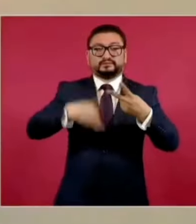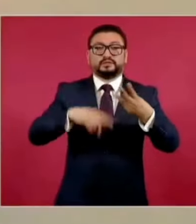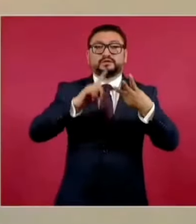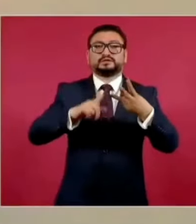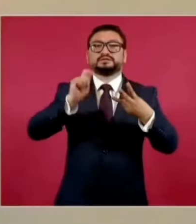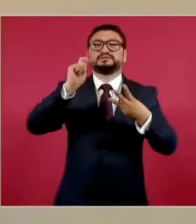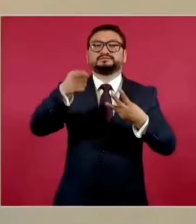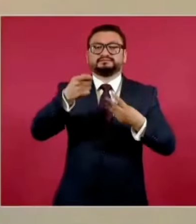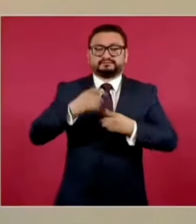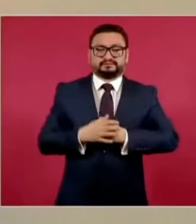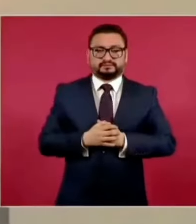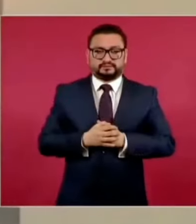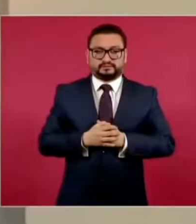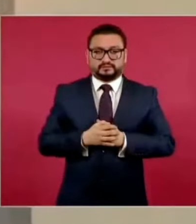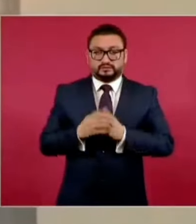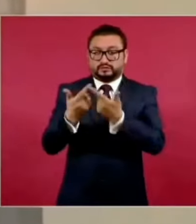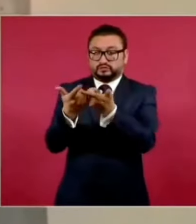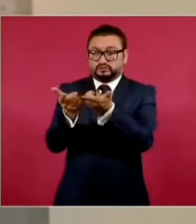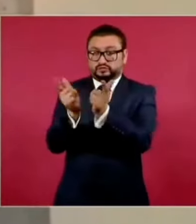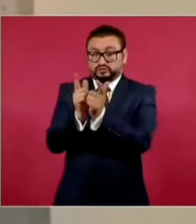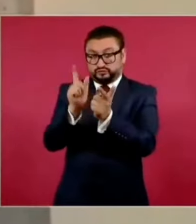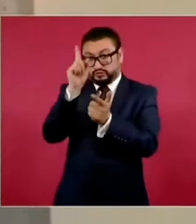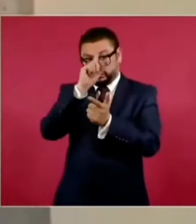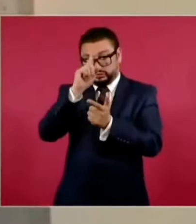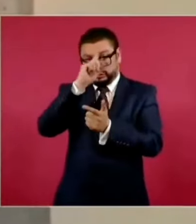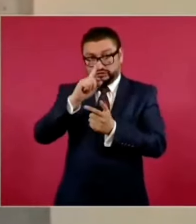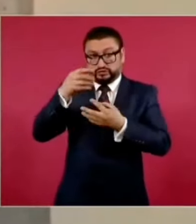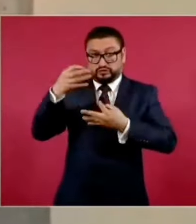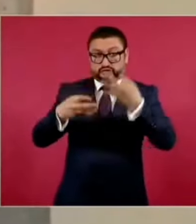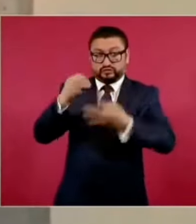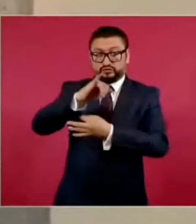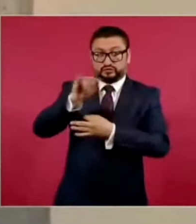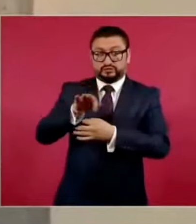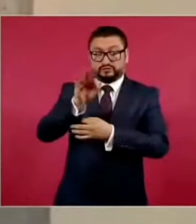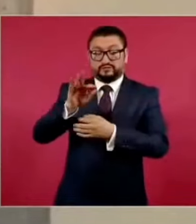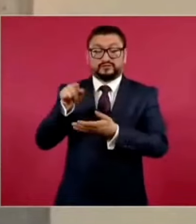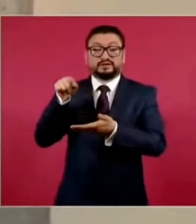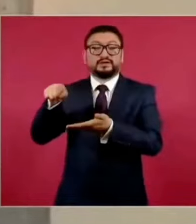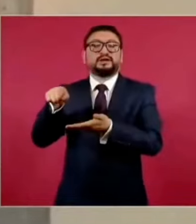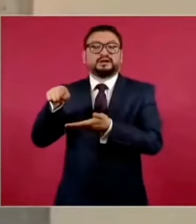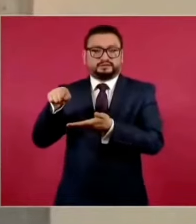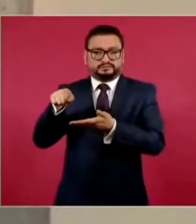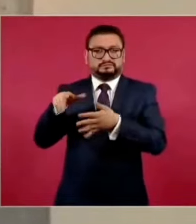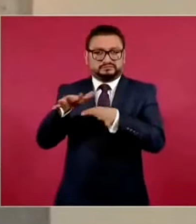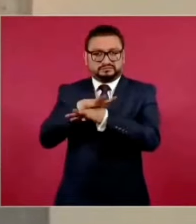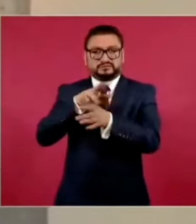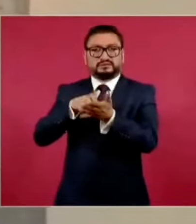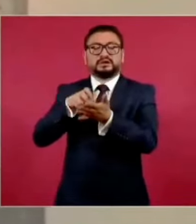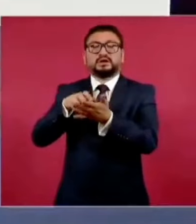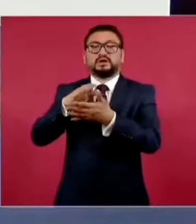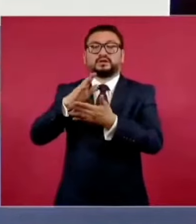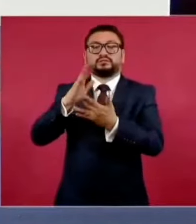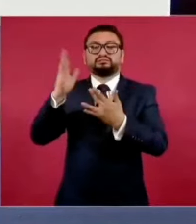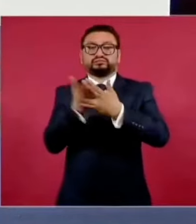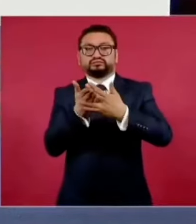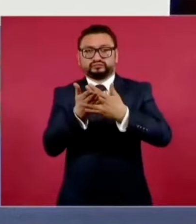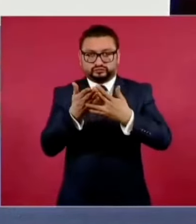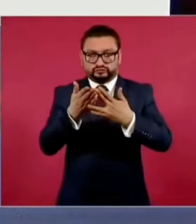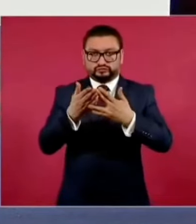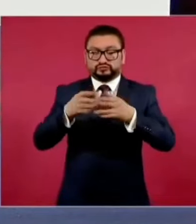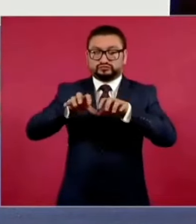la sustitución del Consejo de la Judicatura Federal, no solamente dividir en dos nuevas